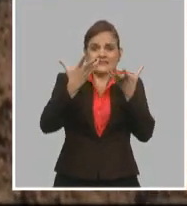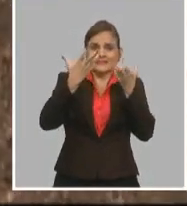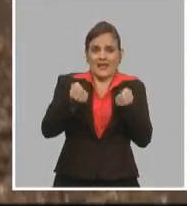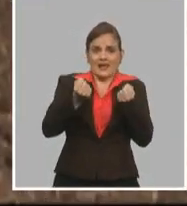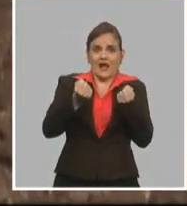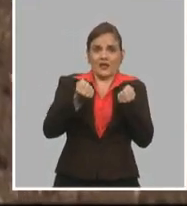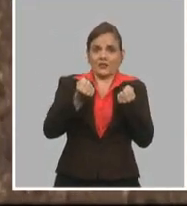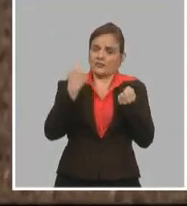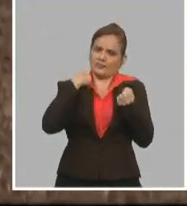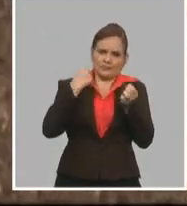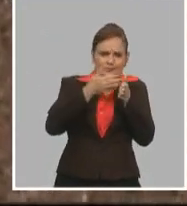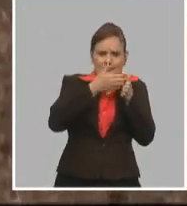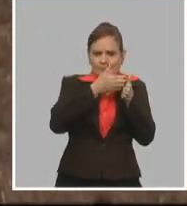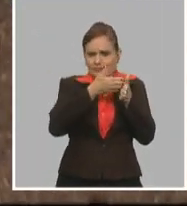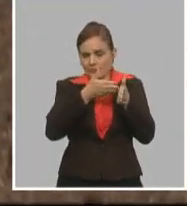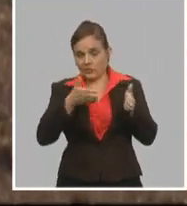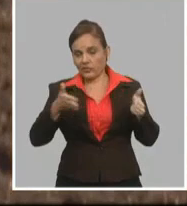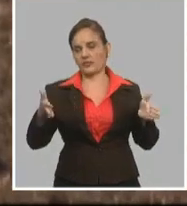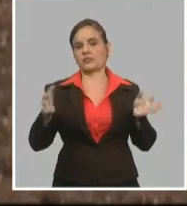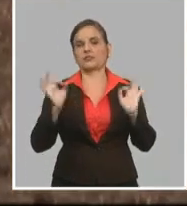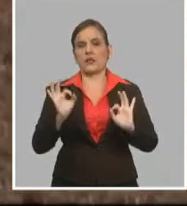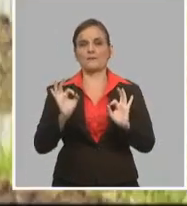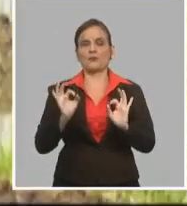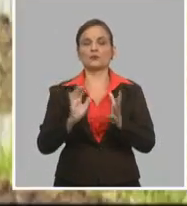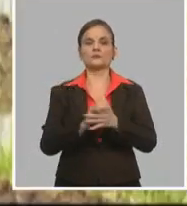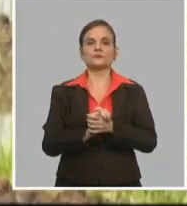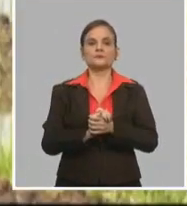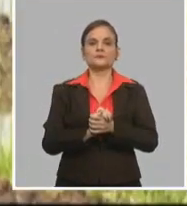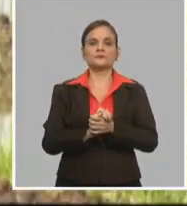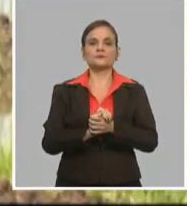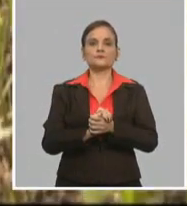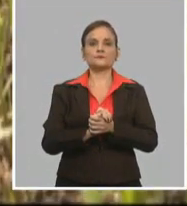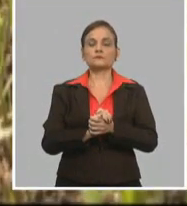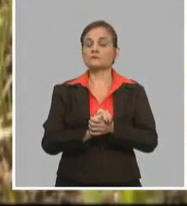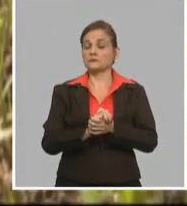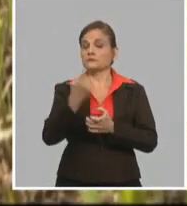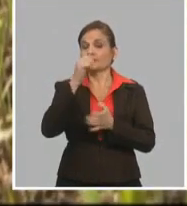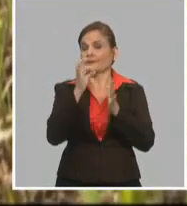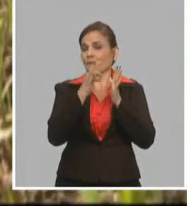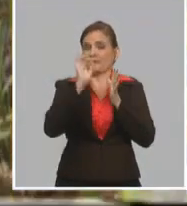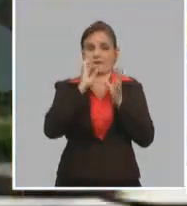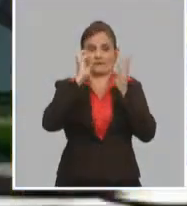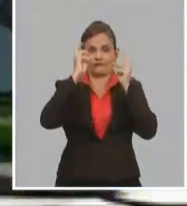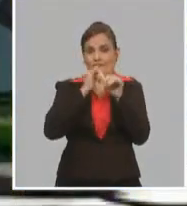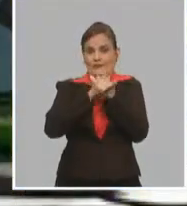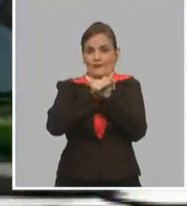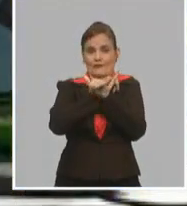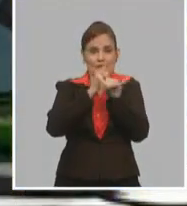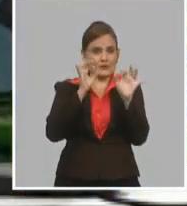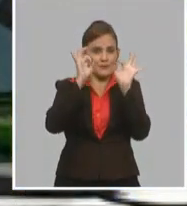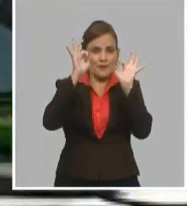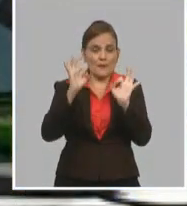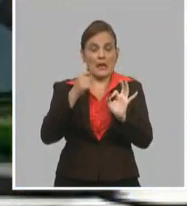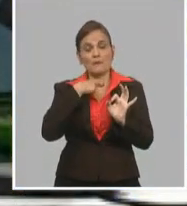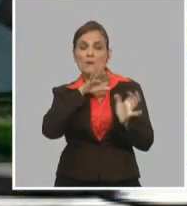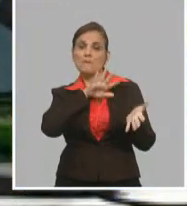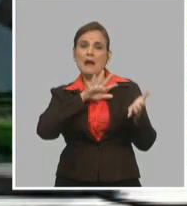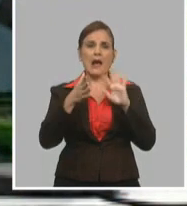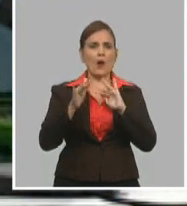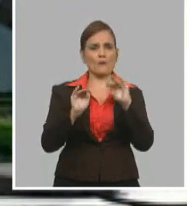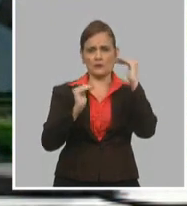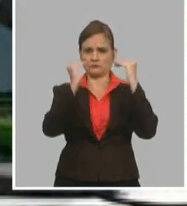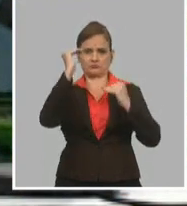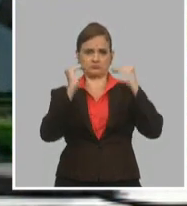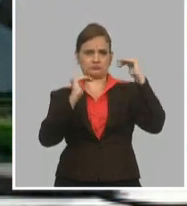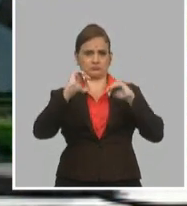Randy, también que hay un dato muy preciso, muy exacto, muy de ciencia de nuestros compañeros, que las medias históricas hasta esta